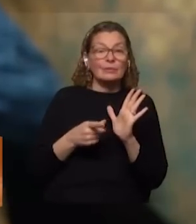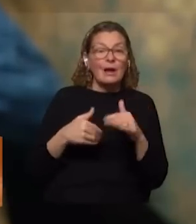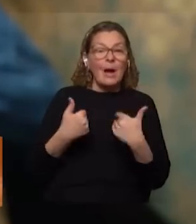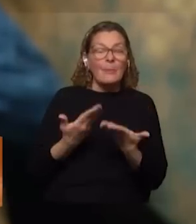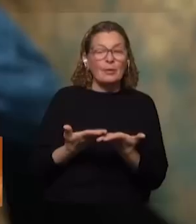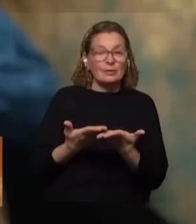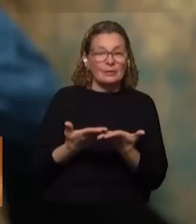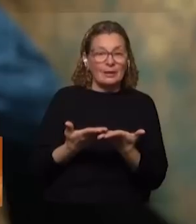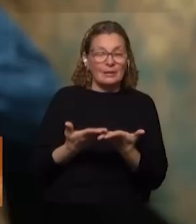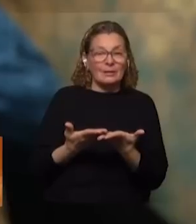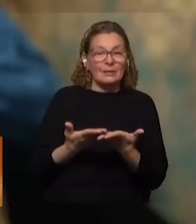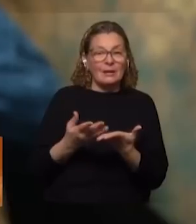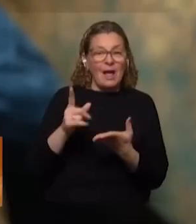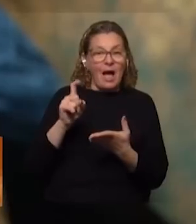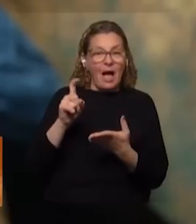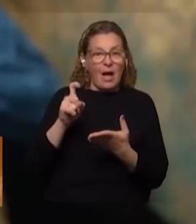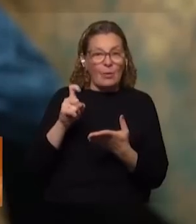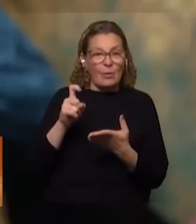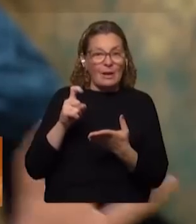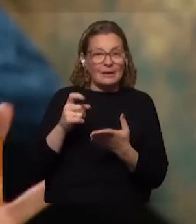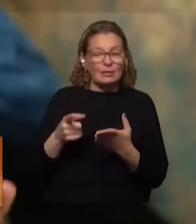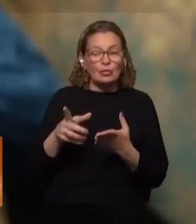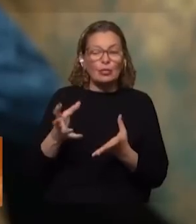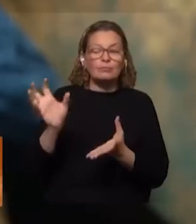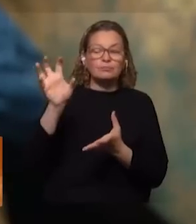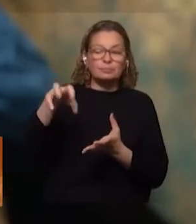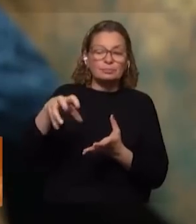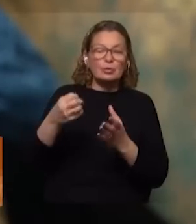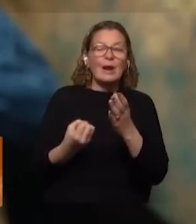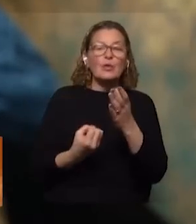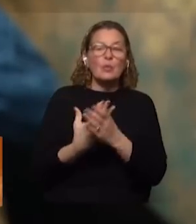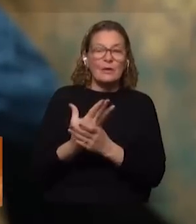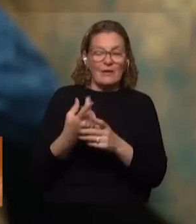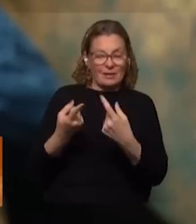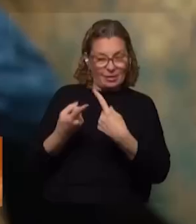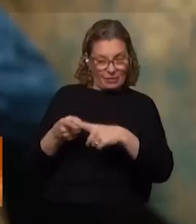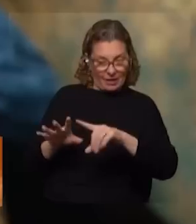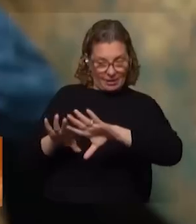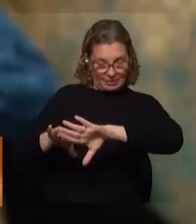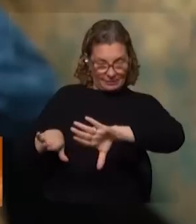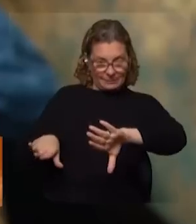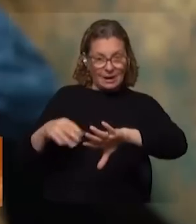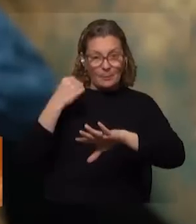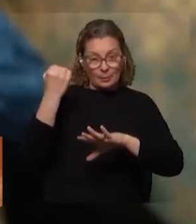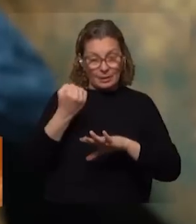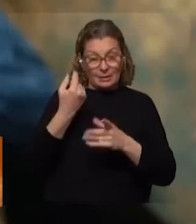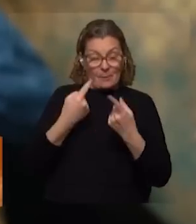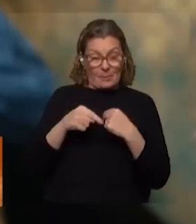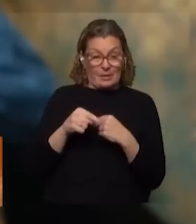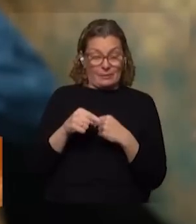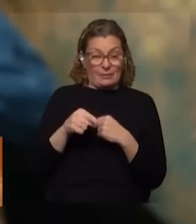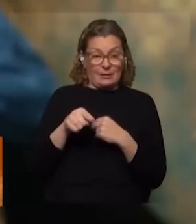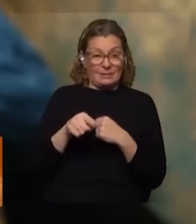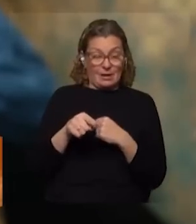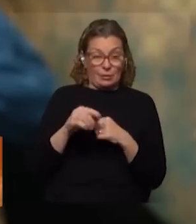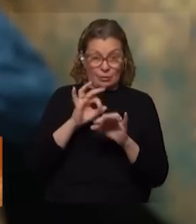a la misma planta potabilizadora y se supone que el Neptuno es una nueva planta potabilizadora esa es una diferencia importante ahora sobre